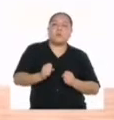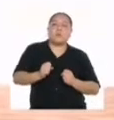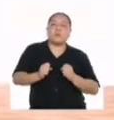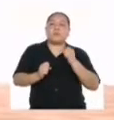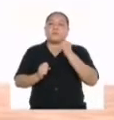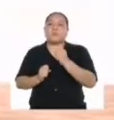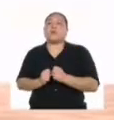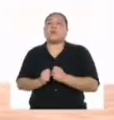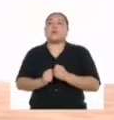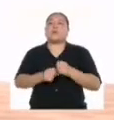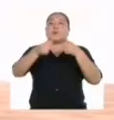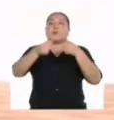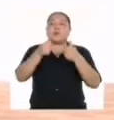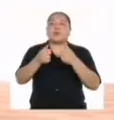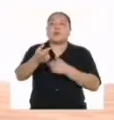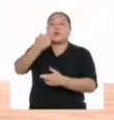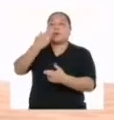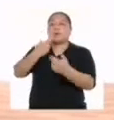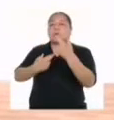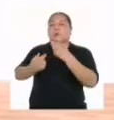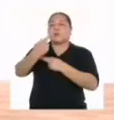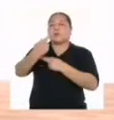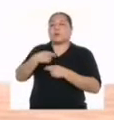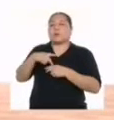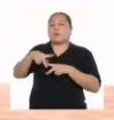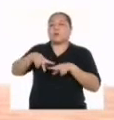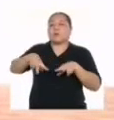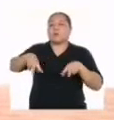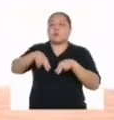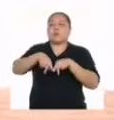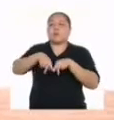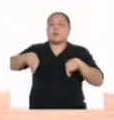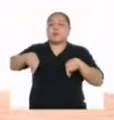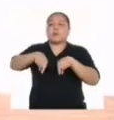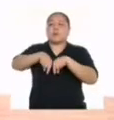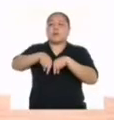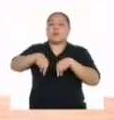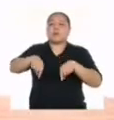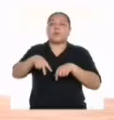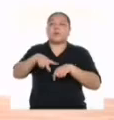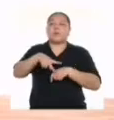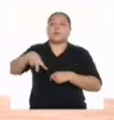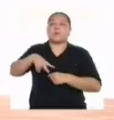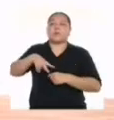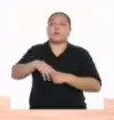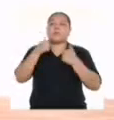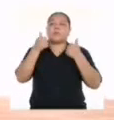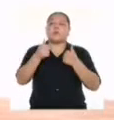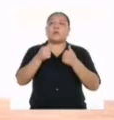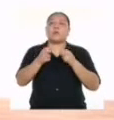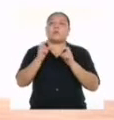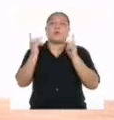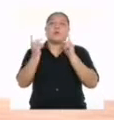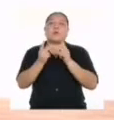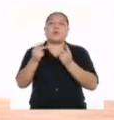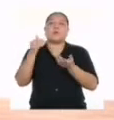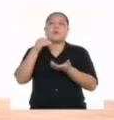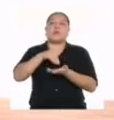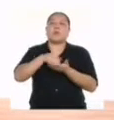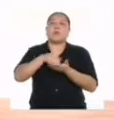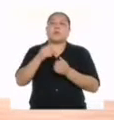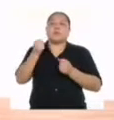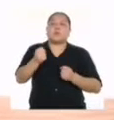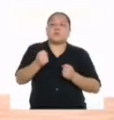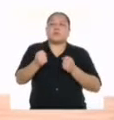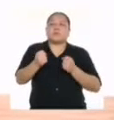Muy bien, y regresamos en tijera, vamos Bien, perfecto, vamos, marcamos otra vez